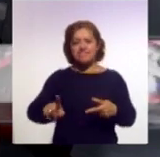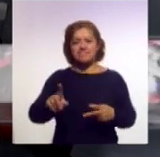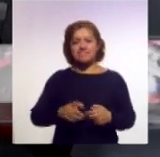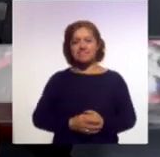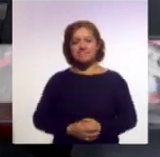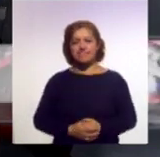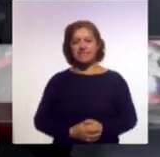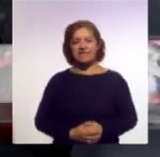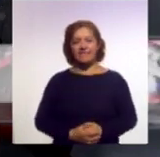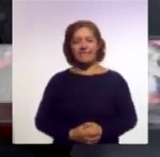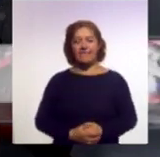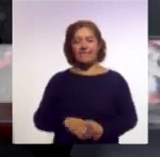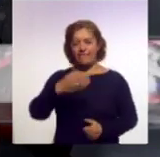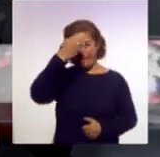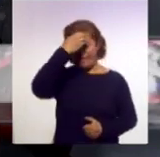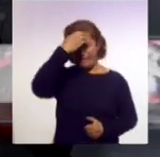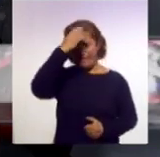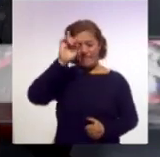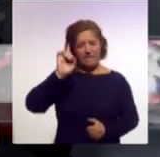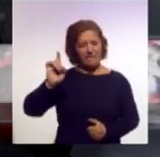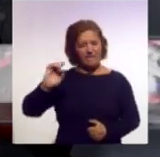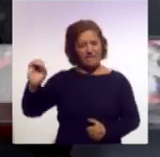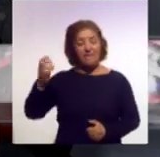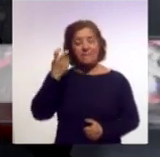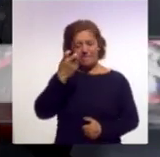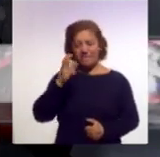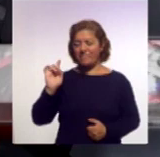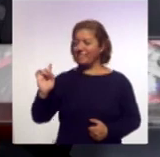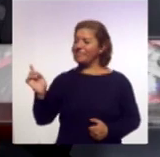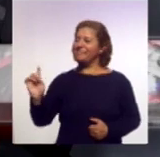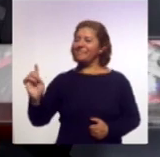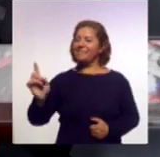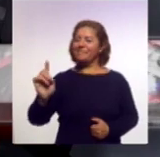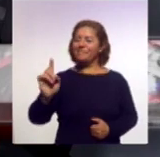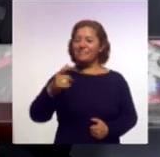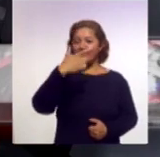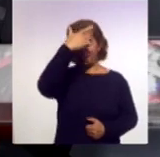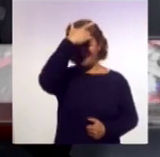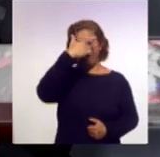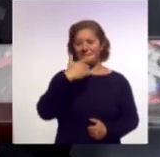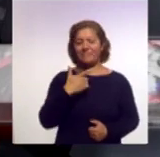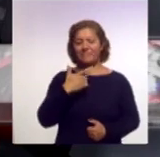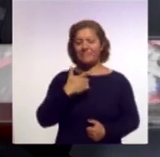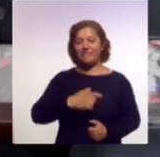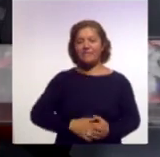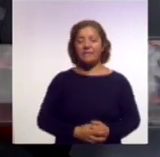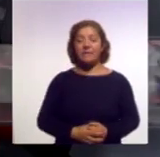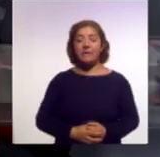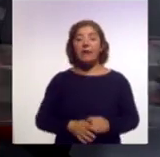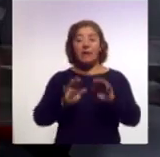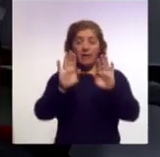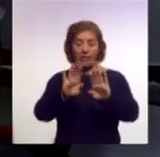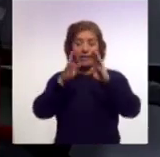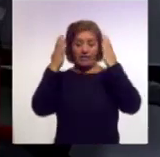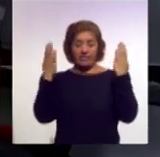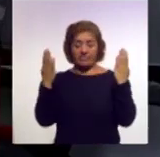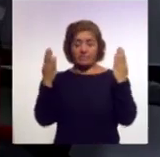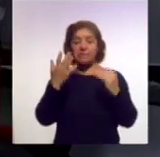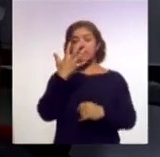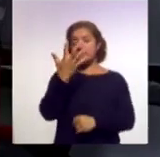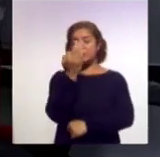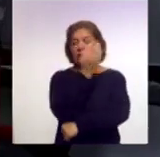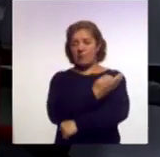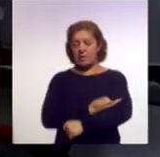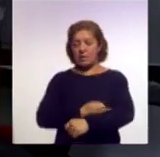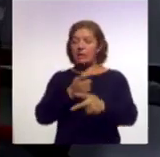zoológico de Tlaxcala para este formidable recorrido nocturno. abrirá sus puertas a partir de las 5 de la tarde